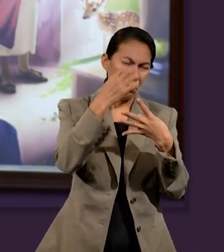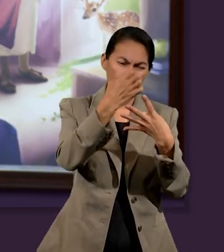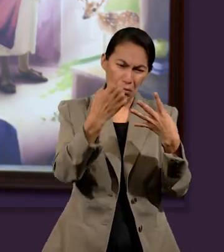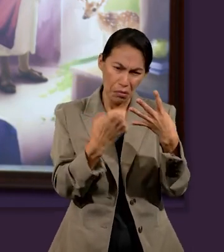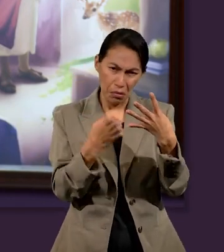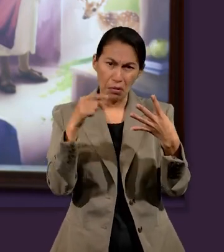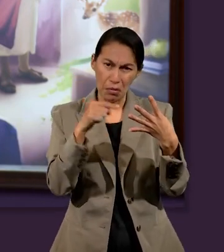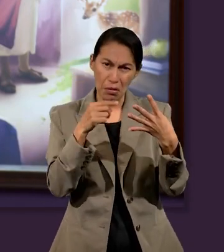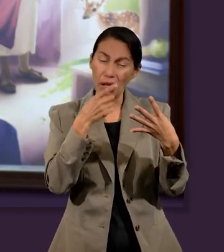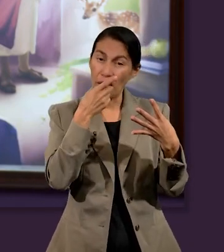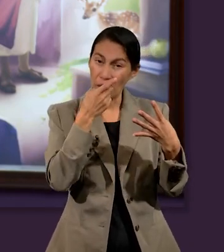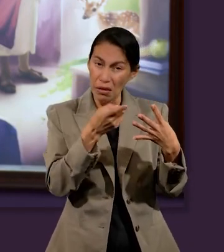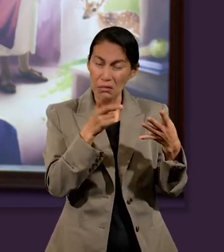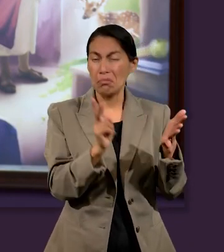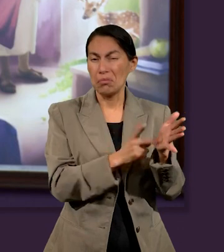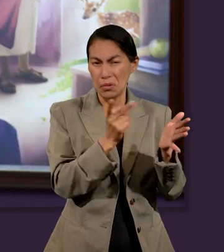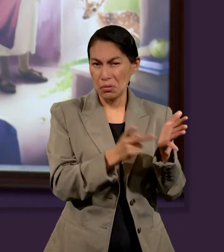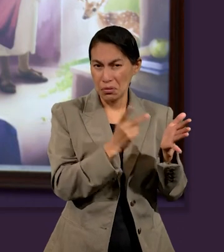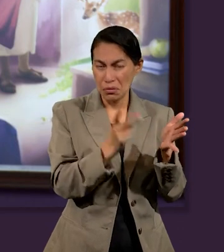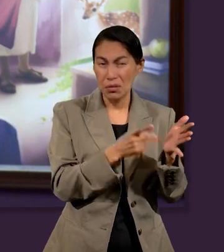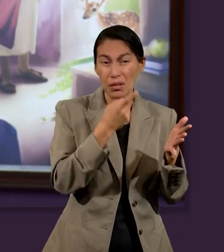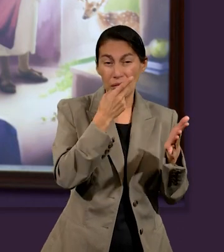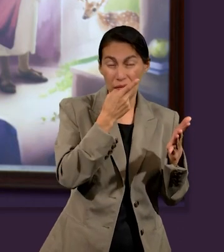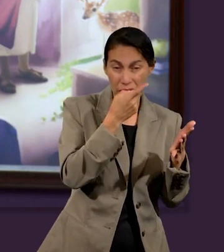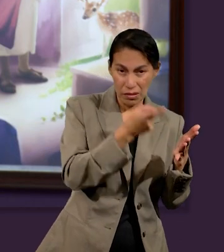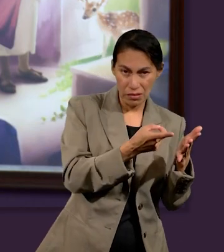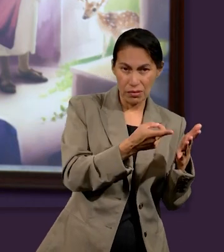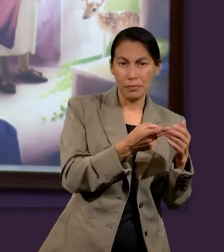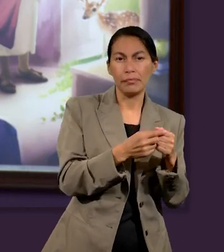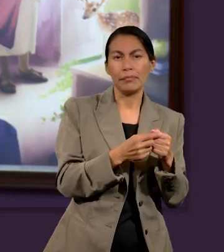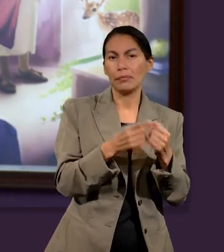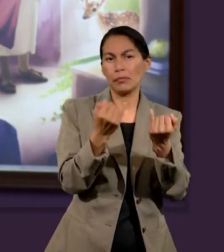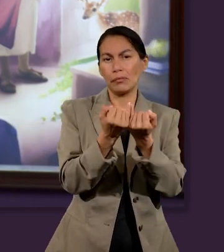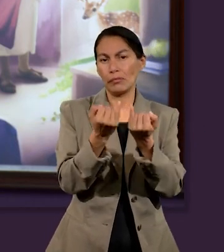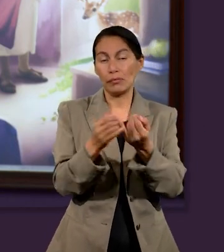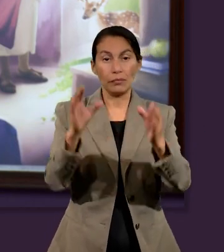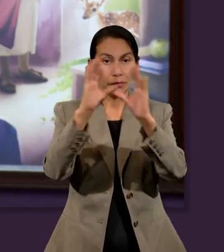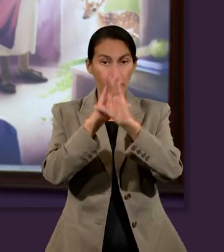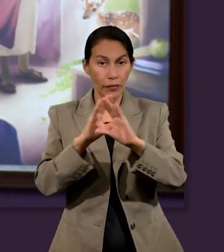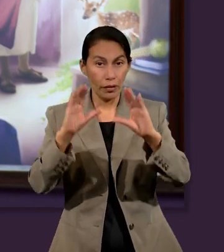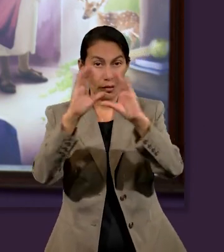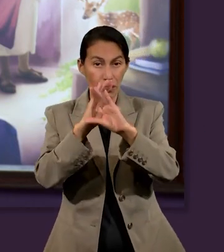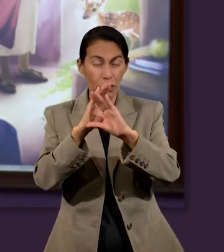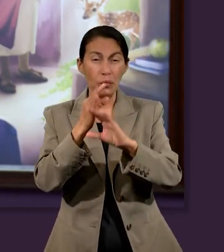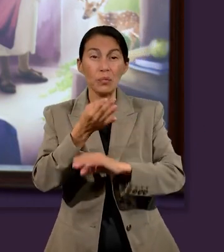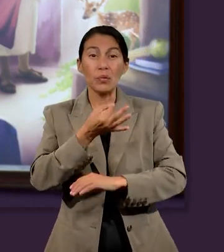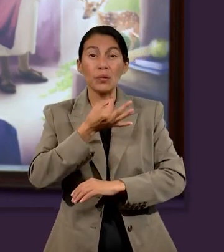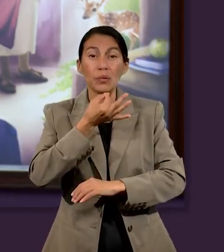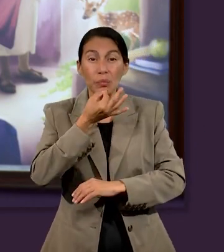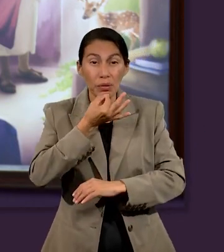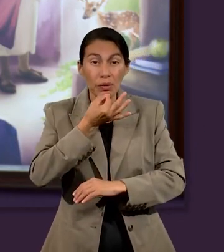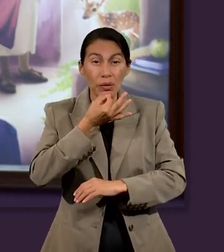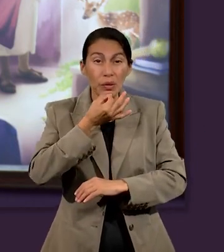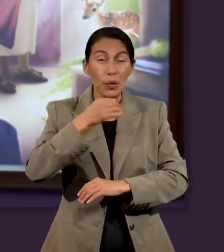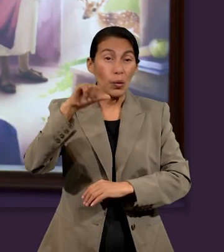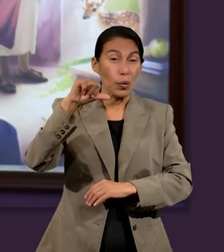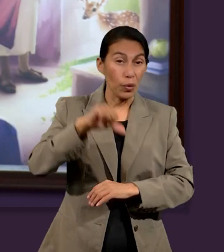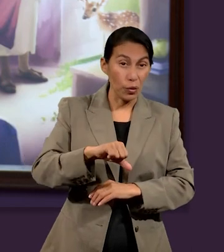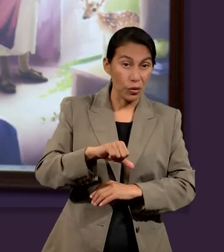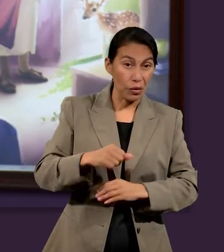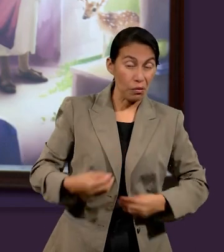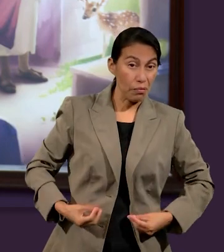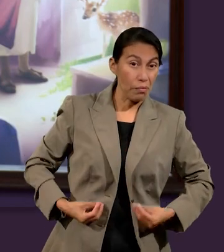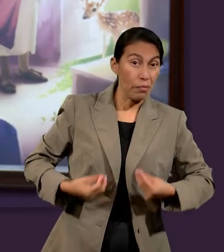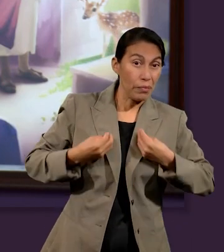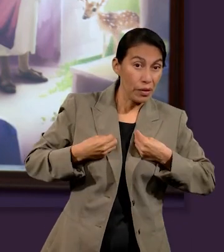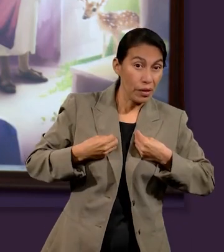Jesús en Mateo y los demás evangelios enfatiza una y otra y otra vez que, como dice el canto,